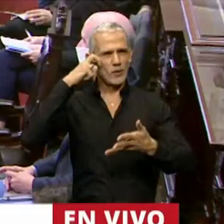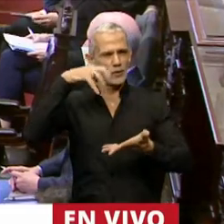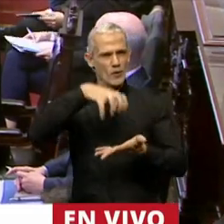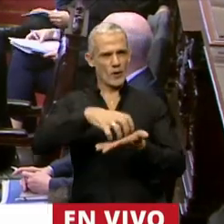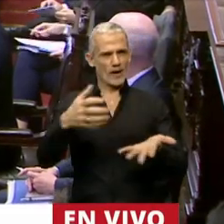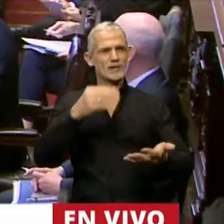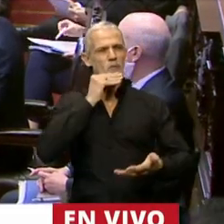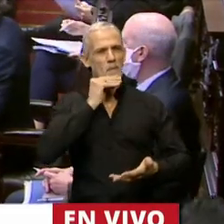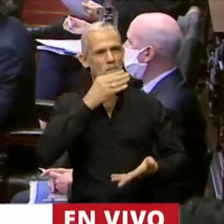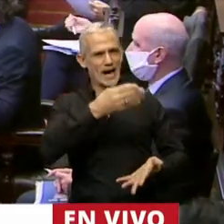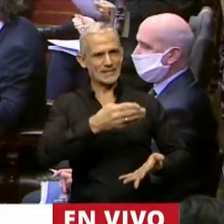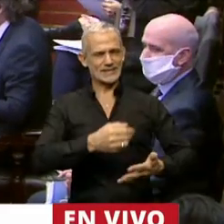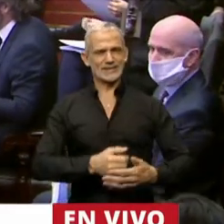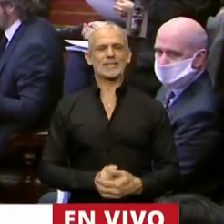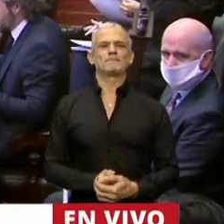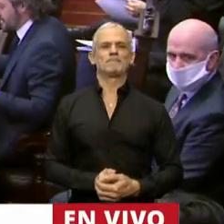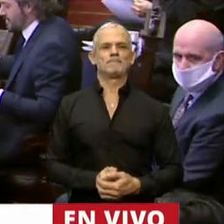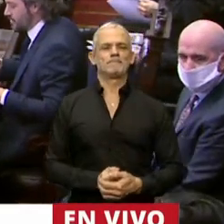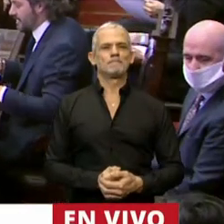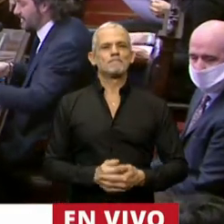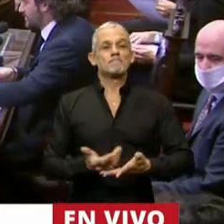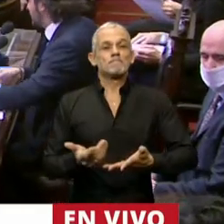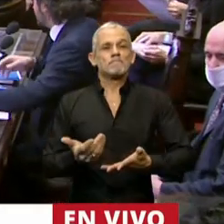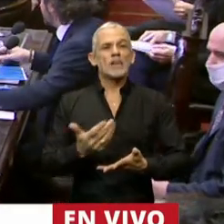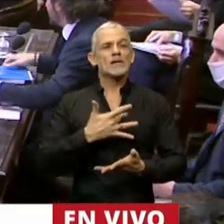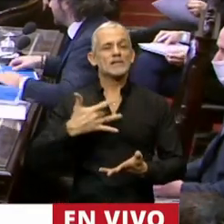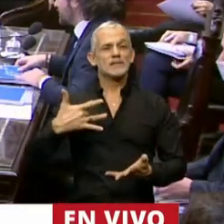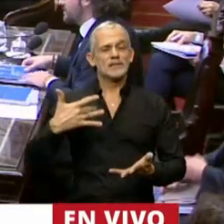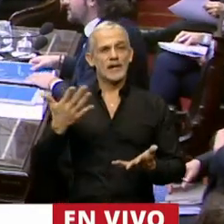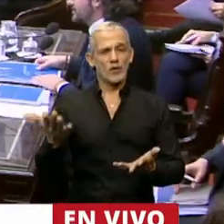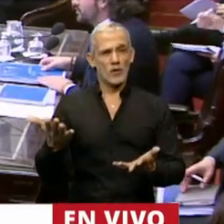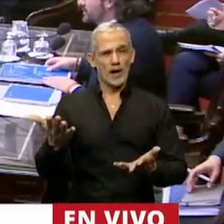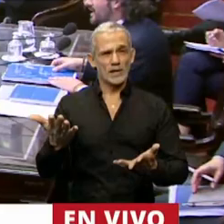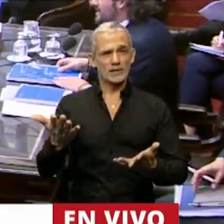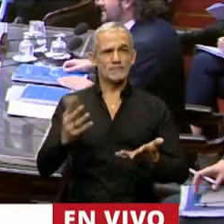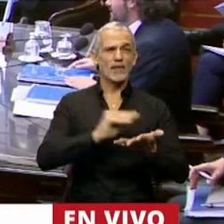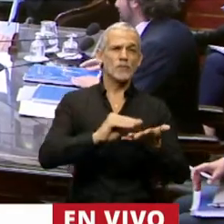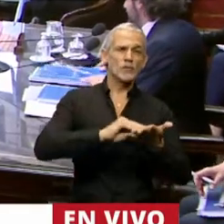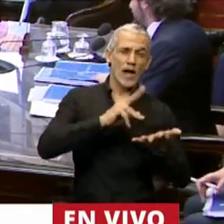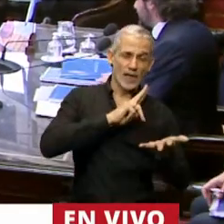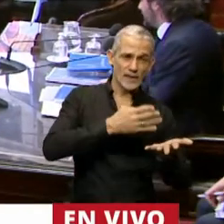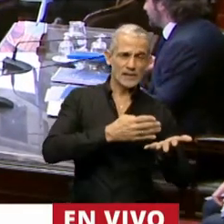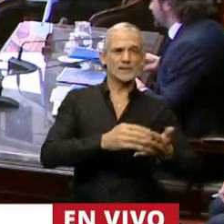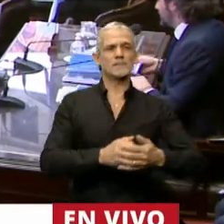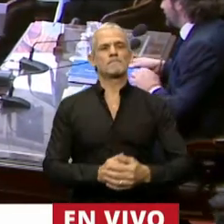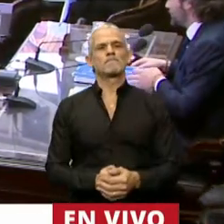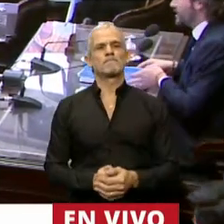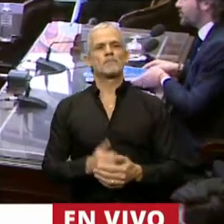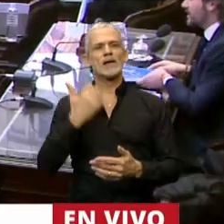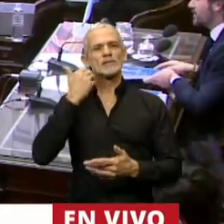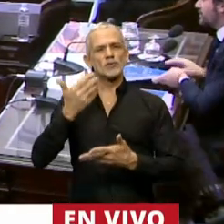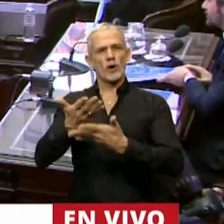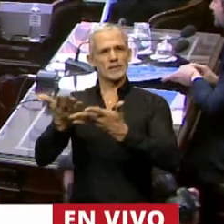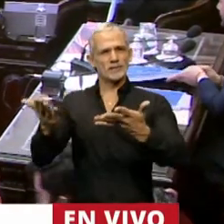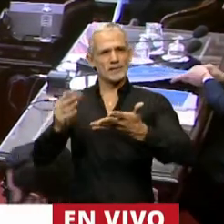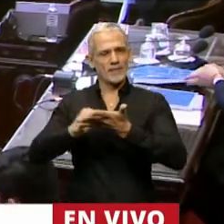Sergio Massa, señoras diputadas, señores